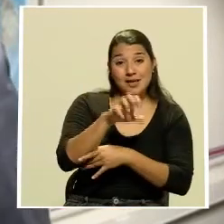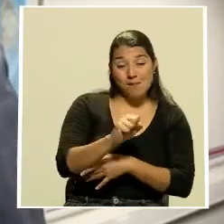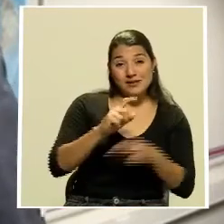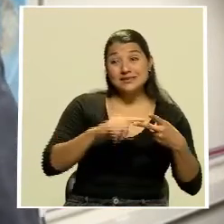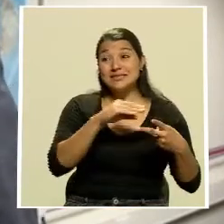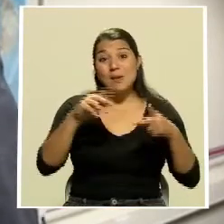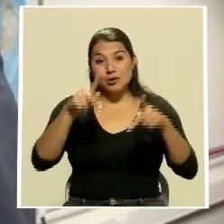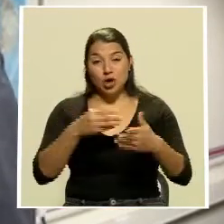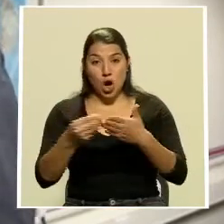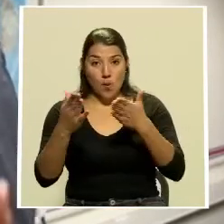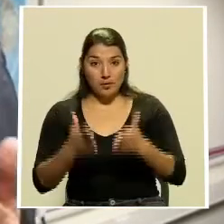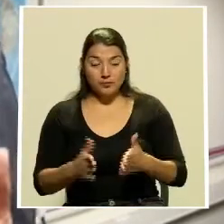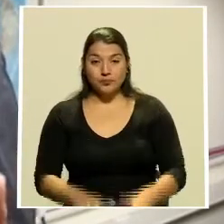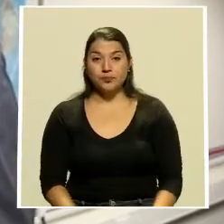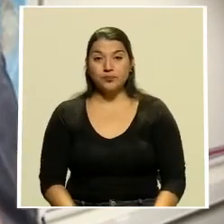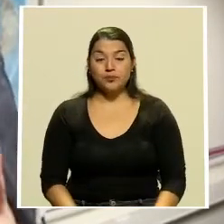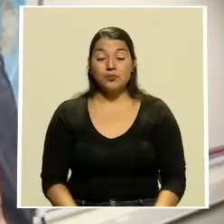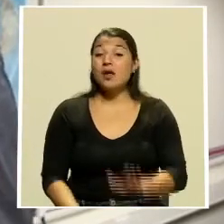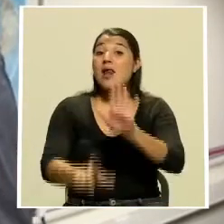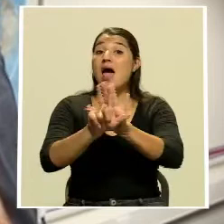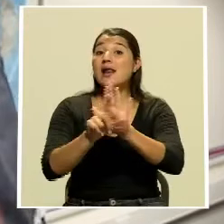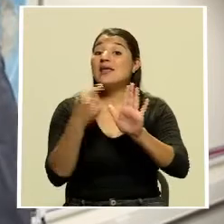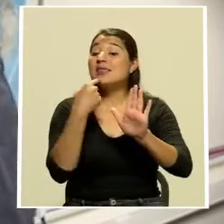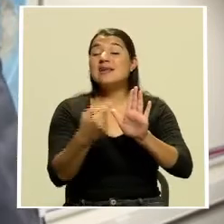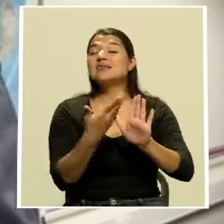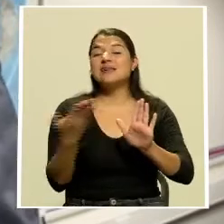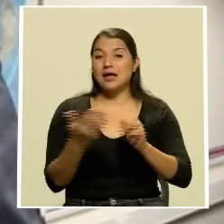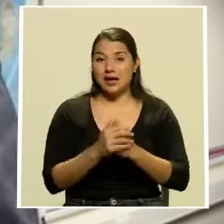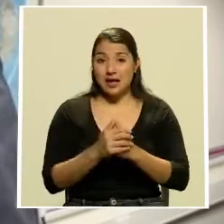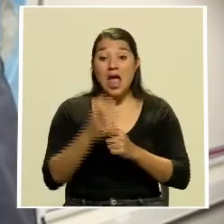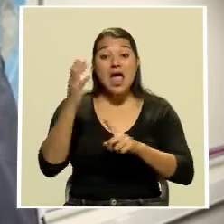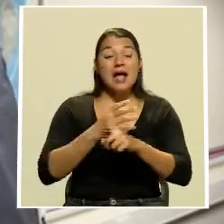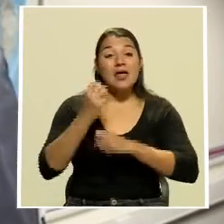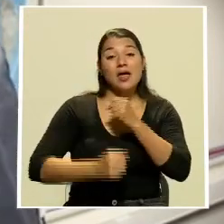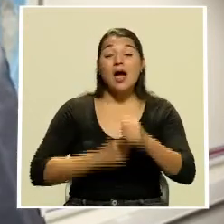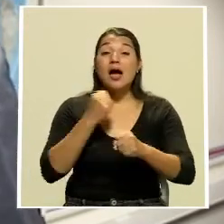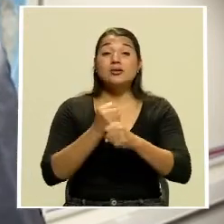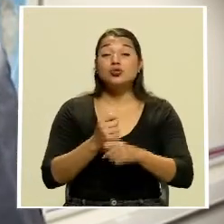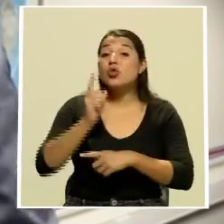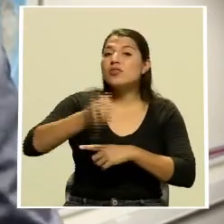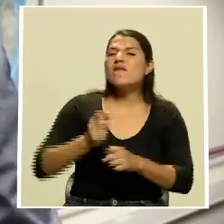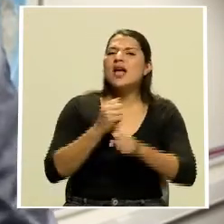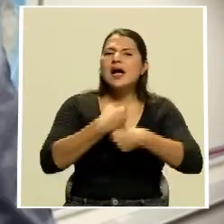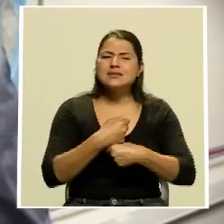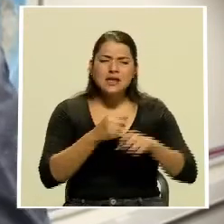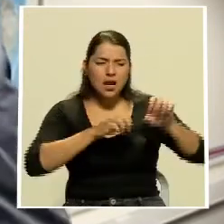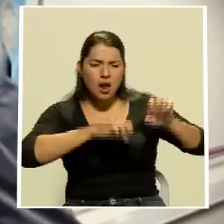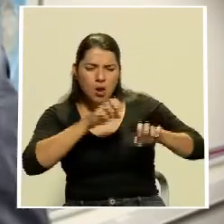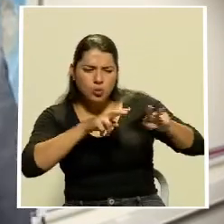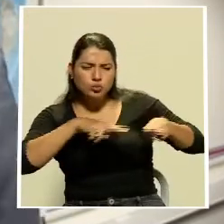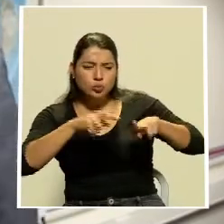consumidores la ley establece que además año a año deberá hacerse estudios para seguir